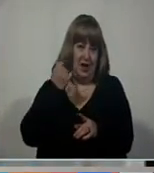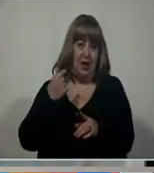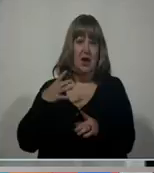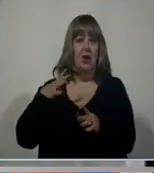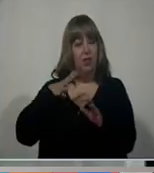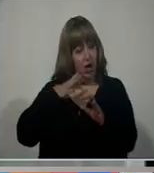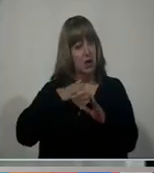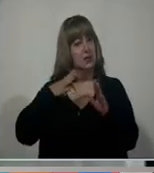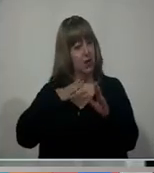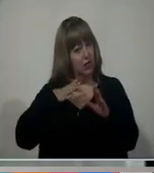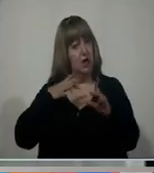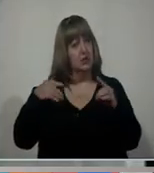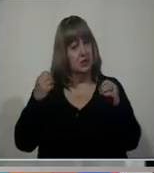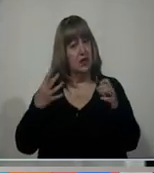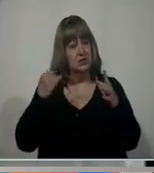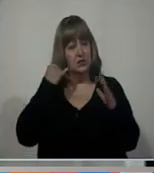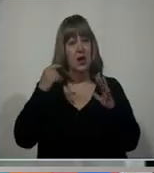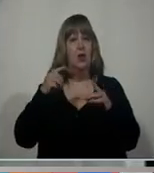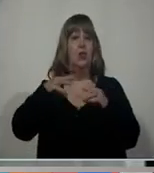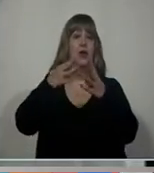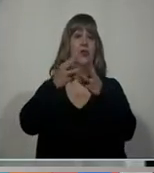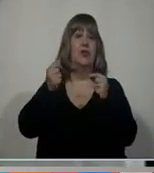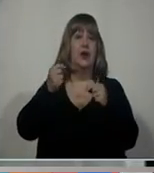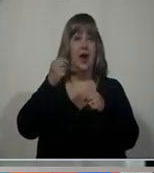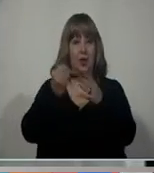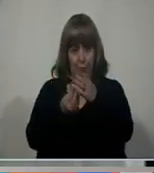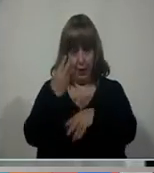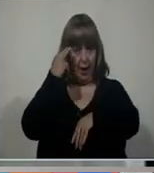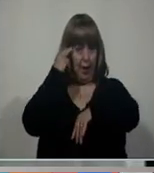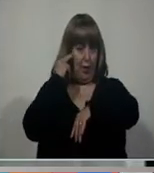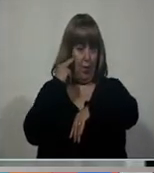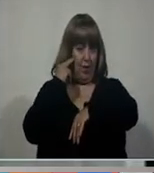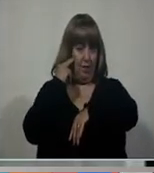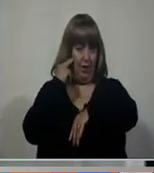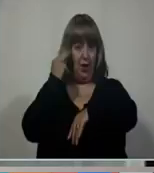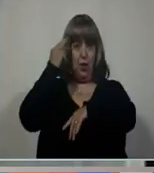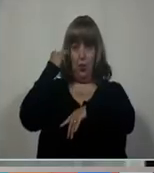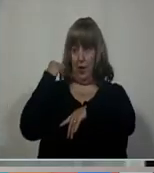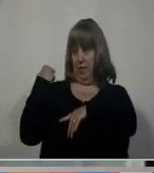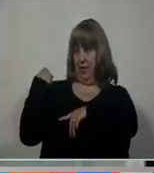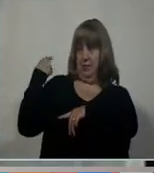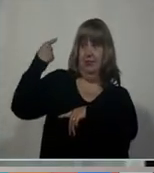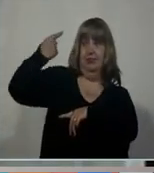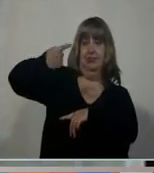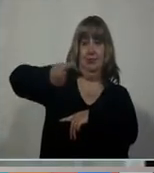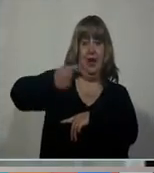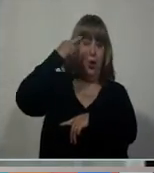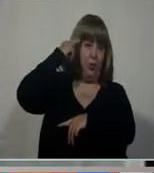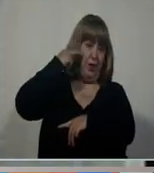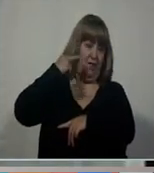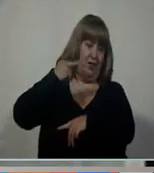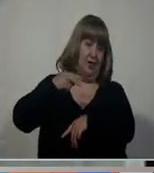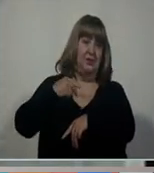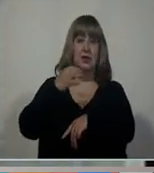el registro, el día pluviométrico termina a las 9 de la mañana. Desde las 9 de la mañana de un día a las 9 de la mañana del día